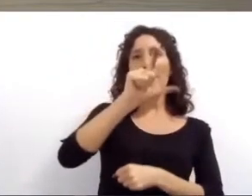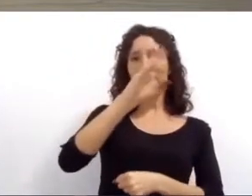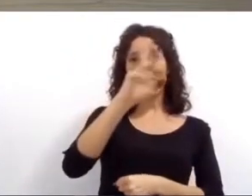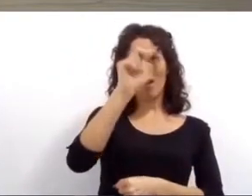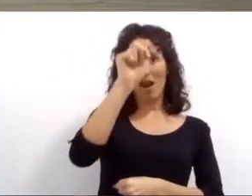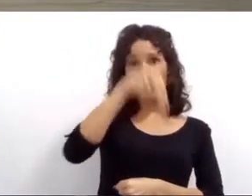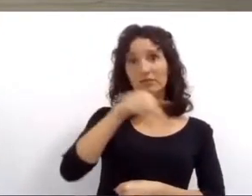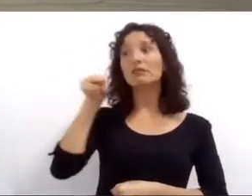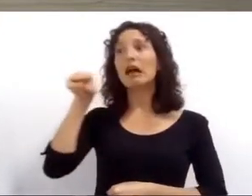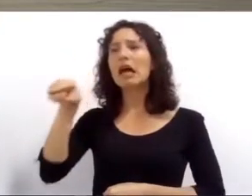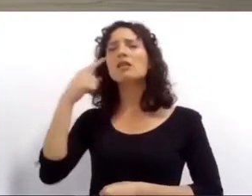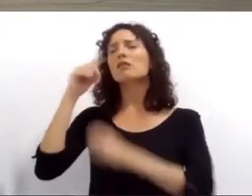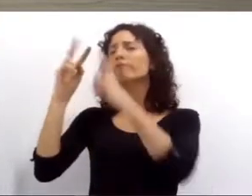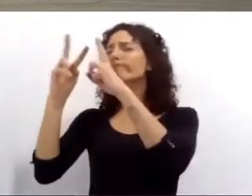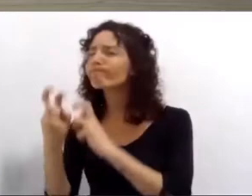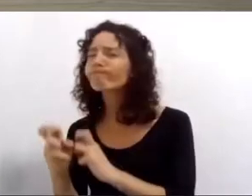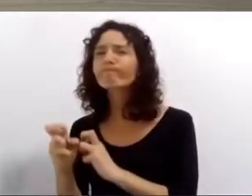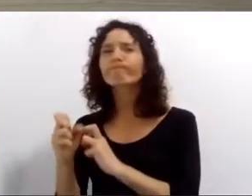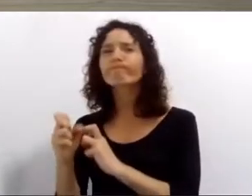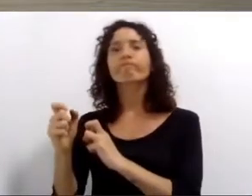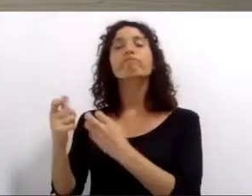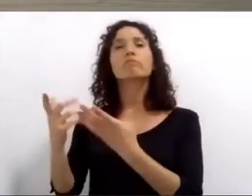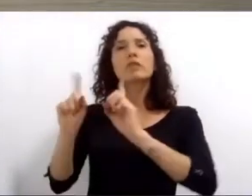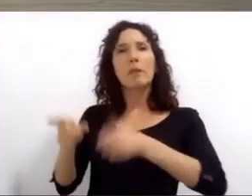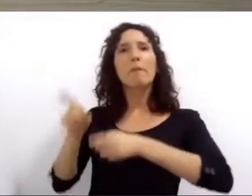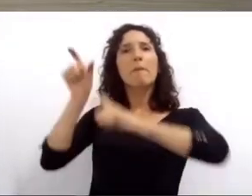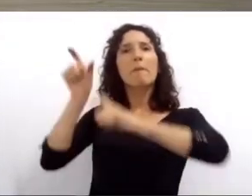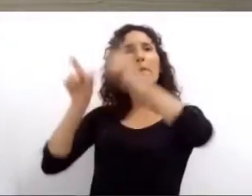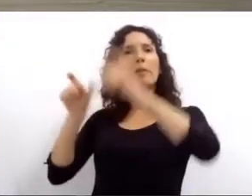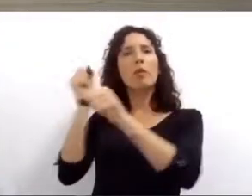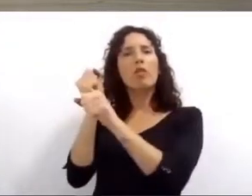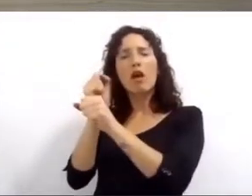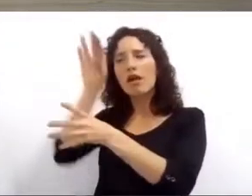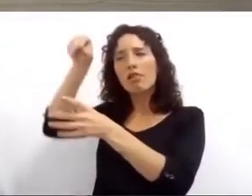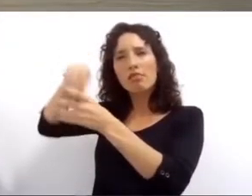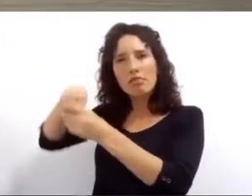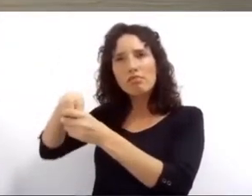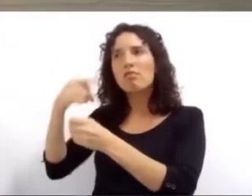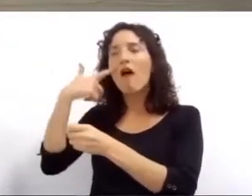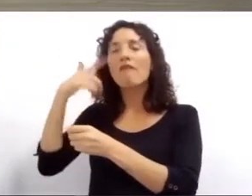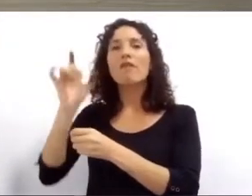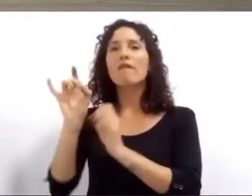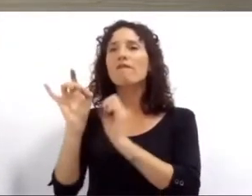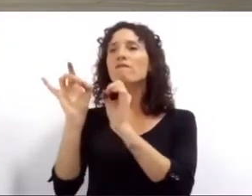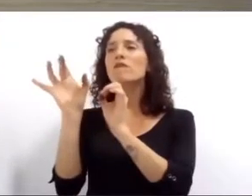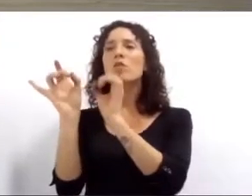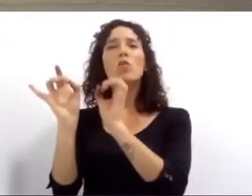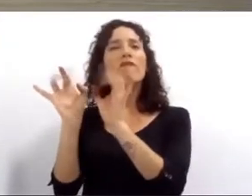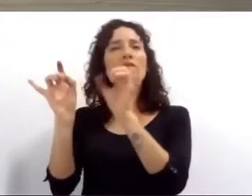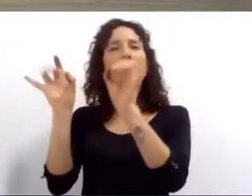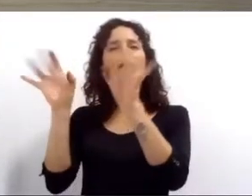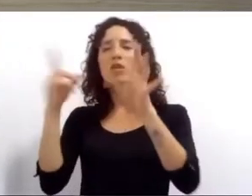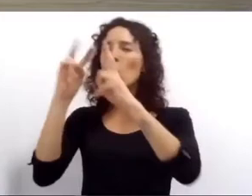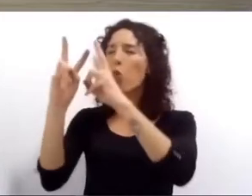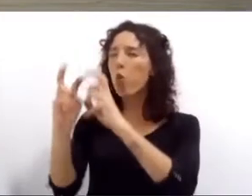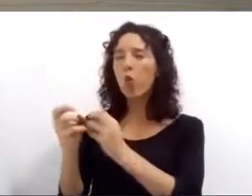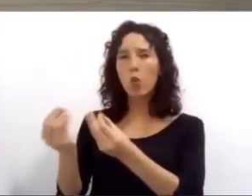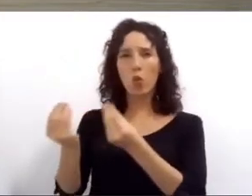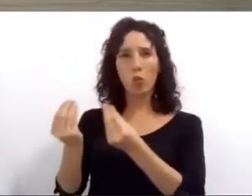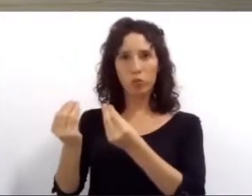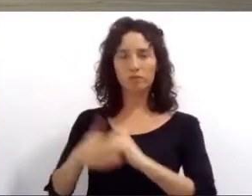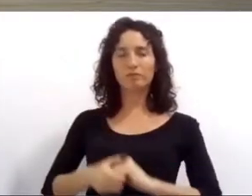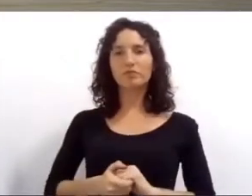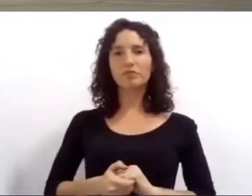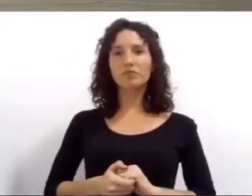Eso nos permitió multiplicar la capacidad operativa y reducir los tiempos de detección del virus. Preparar a la ciudad frente a la